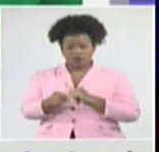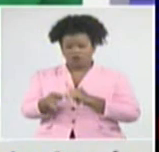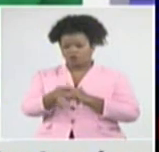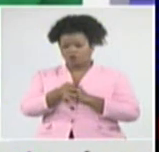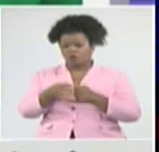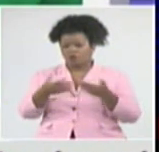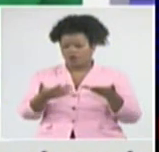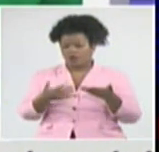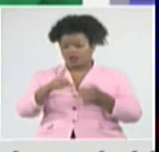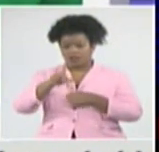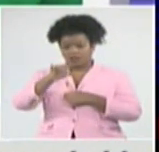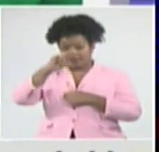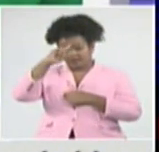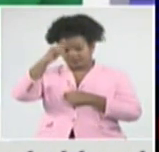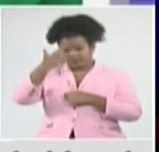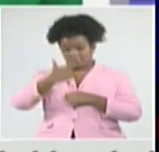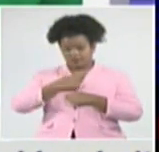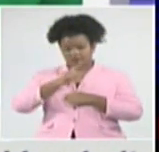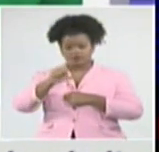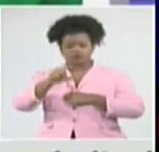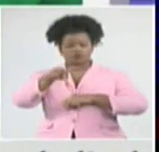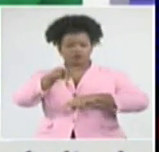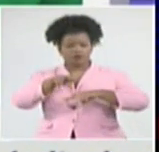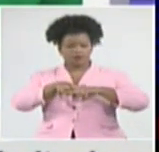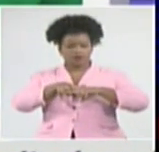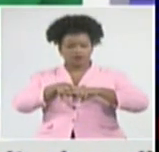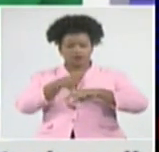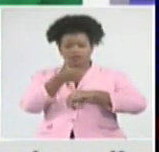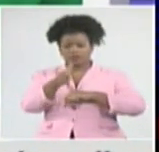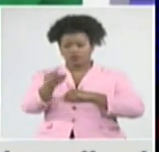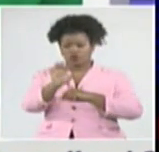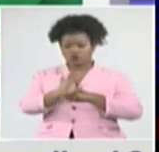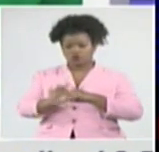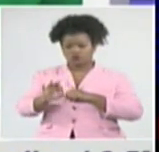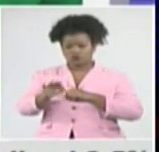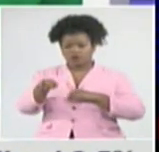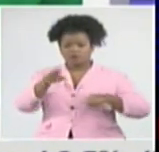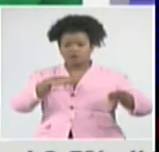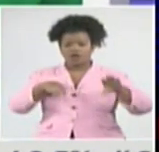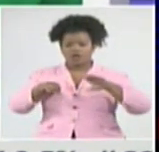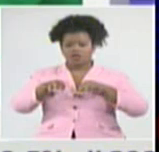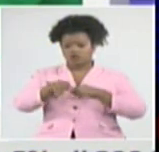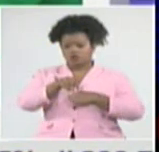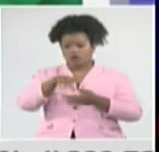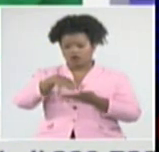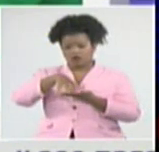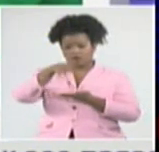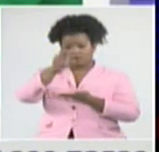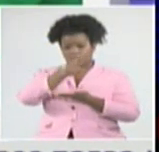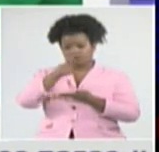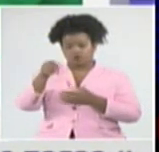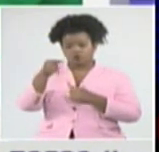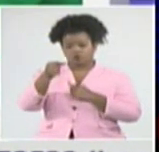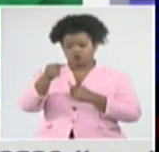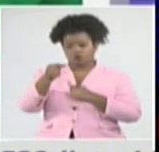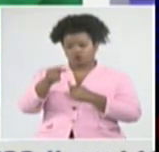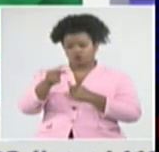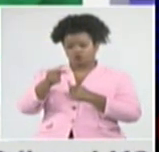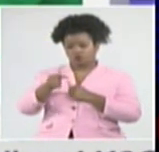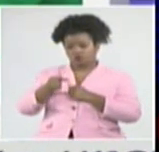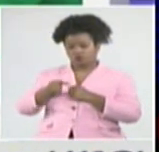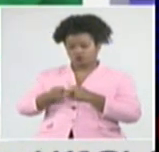Larisa, Centro Habana, 10 de octubre, de Playa y Plaza de la Revolución, un fallecido de cada uno.